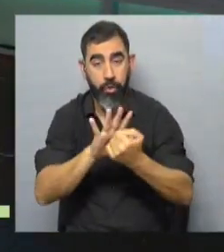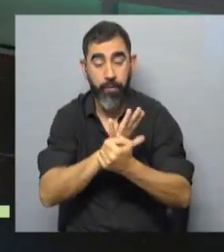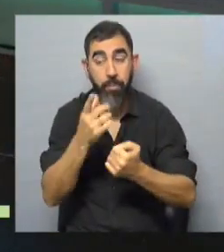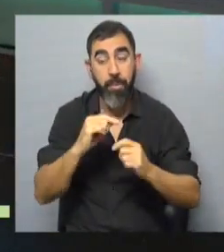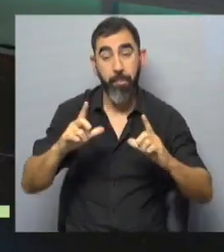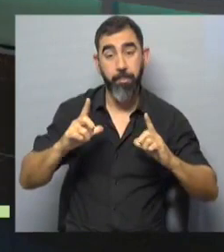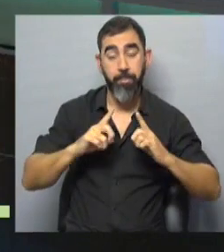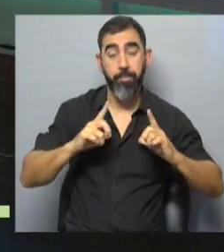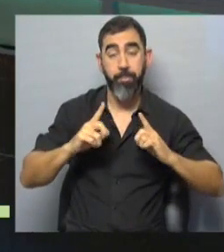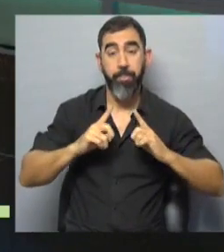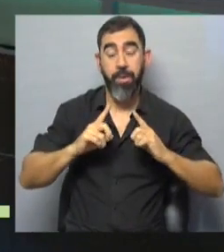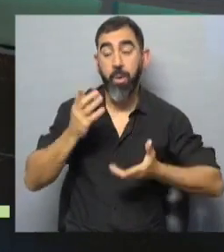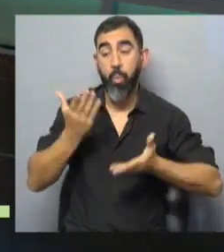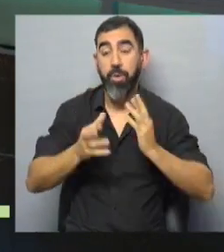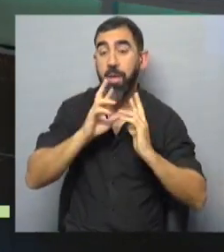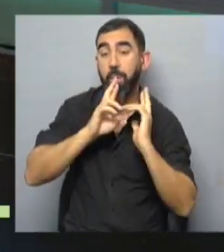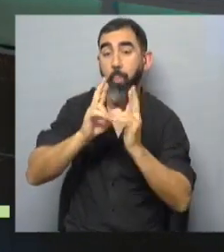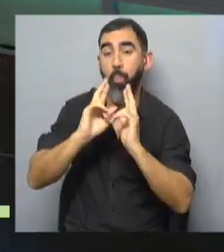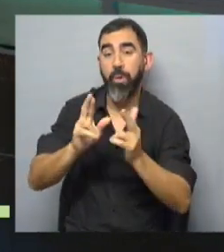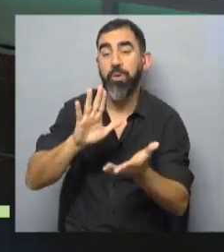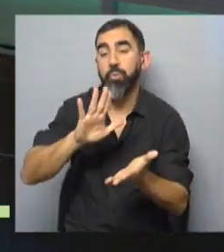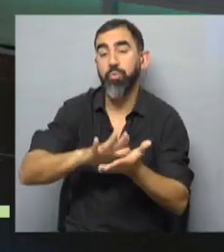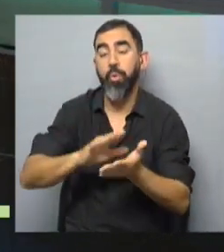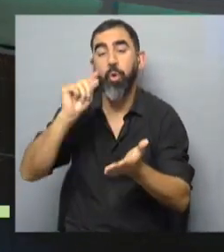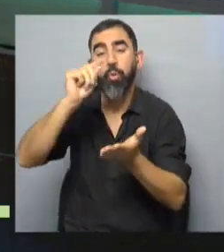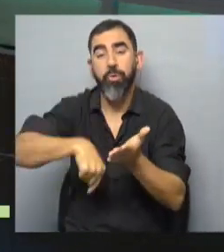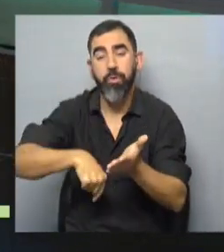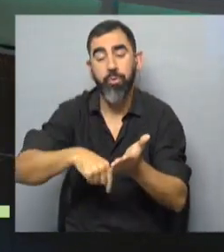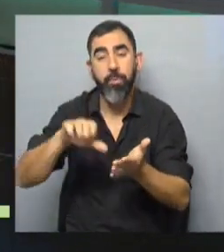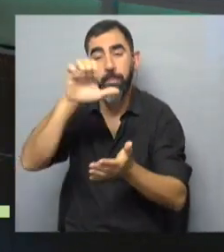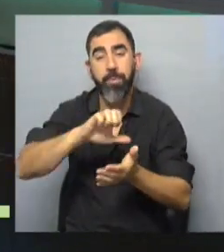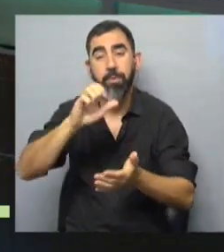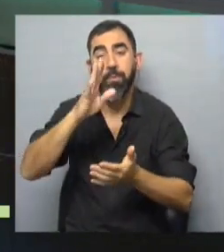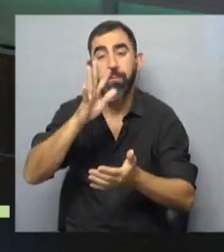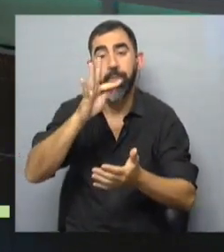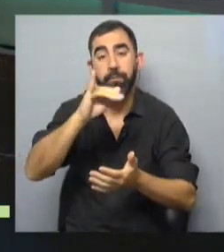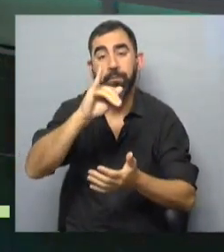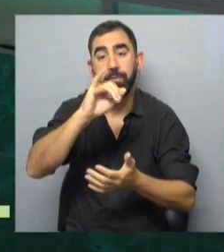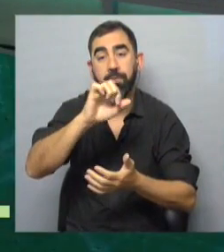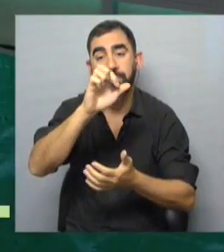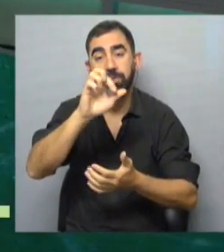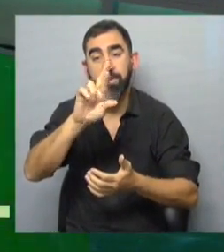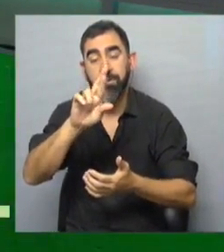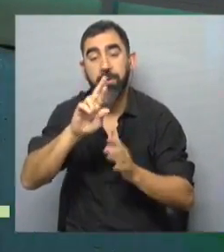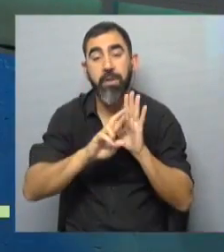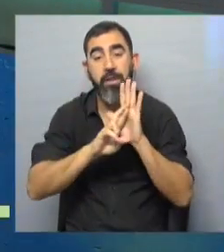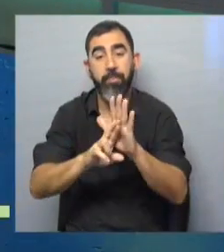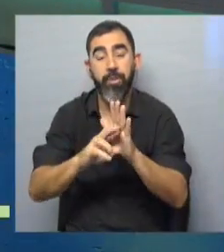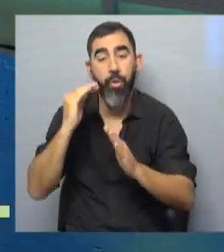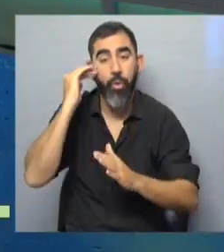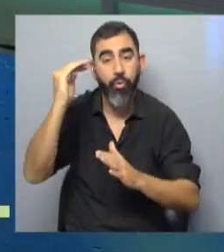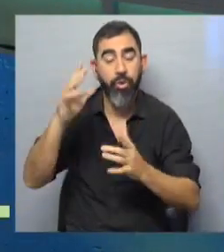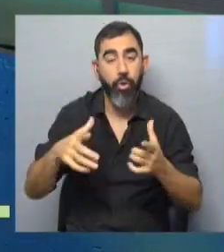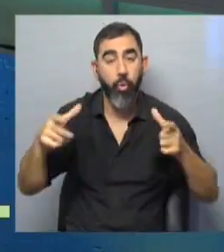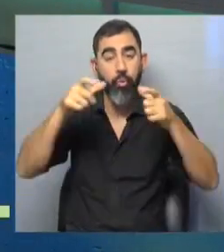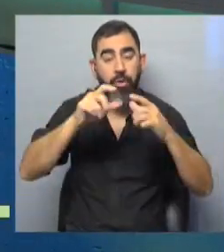respuesta a la justicia, justamente por contratos con la empresa Pfizer. Para los representantes docentes del CODICEN no es